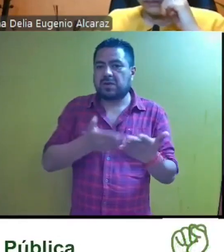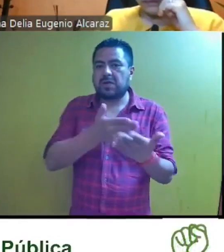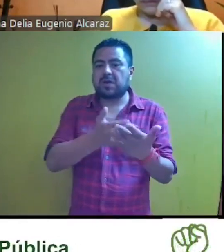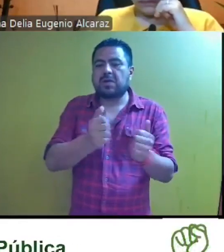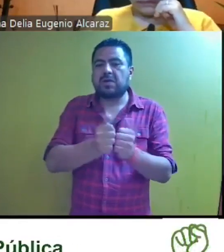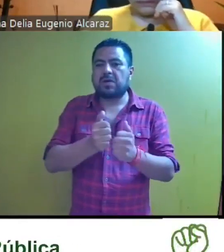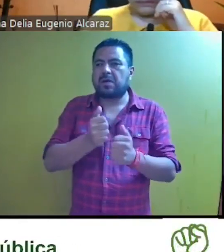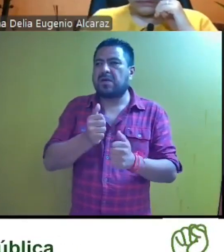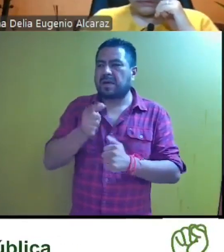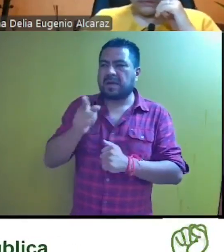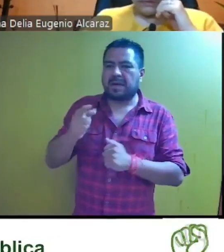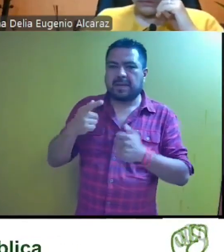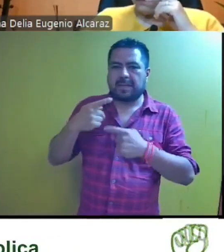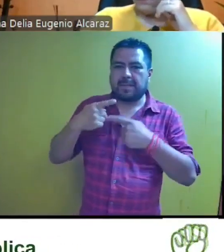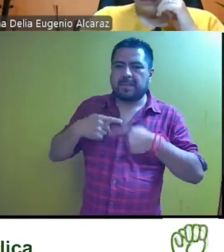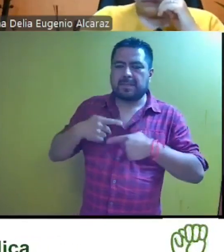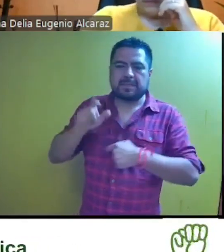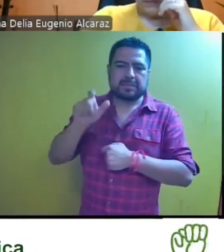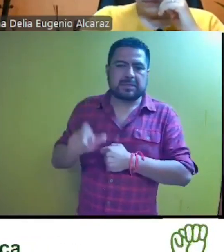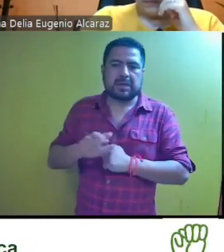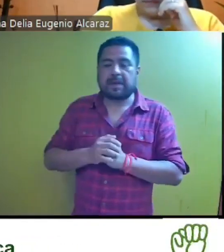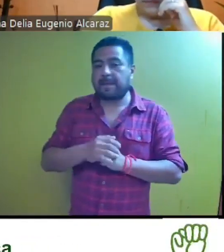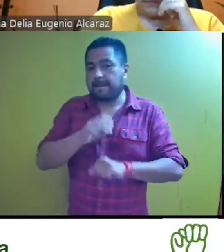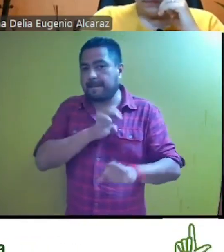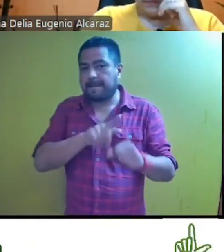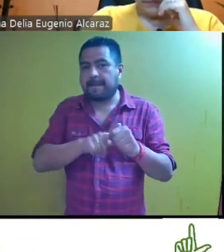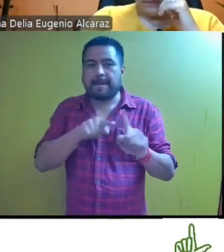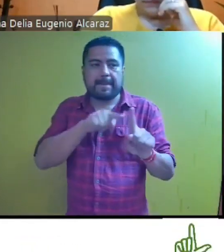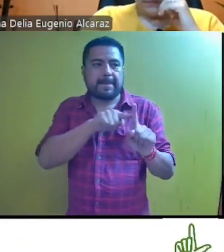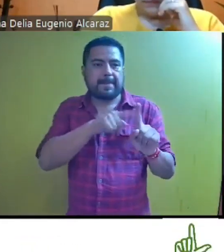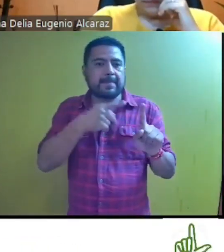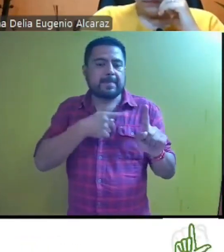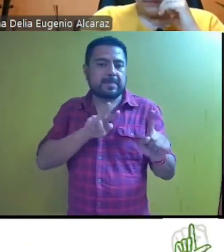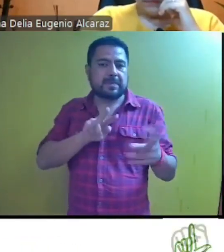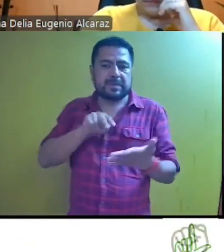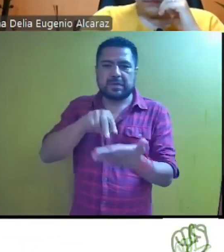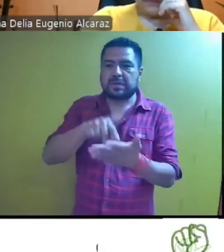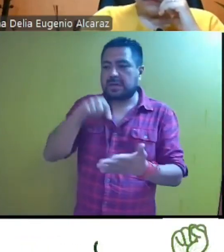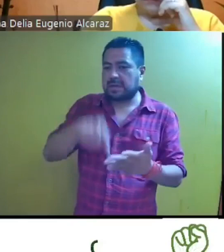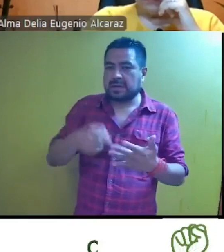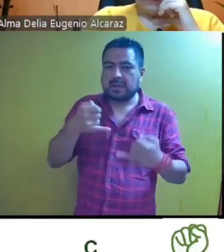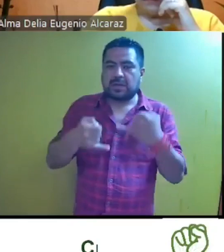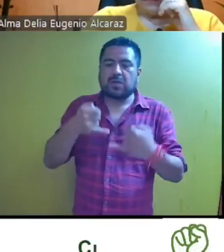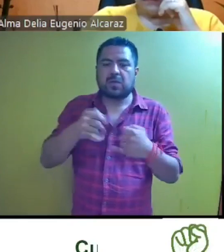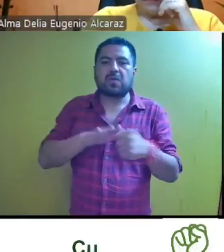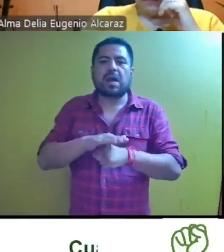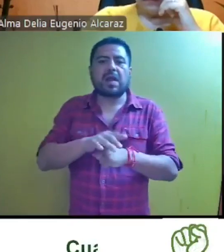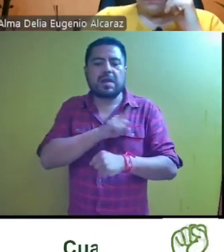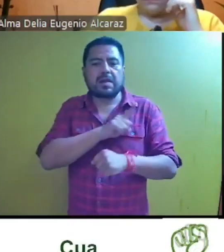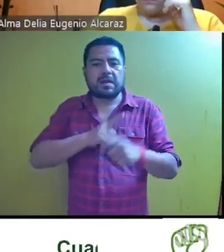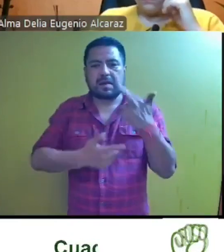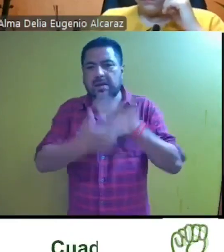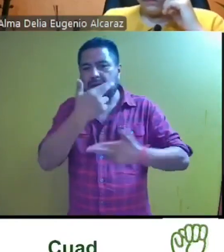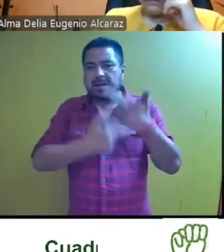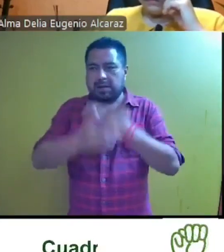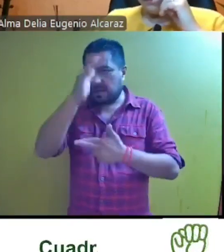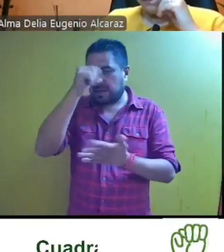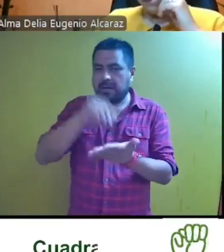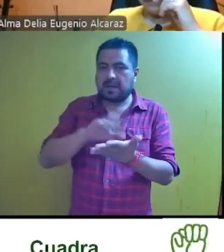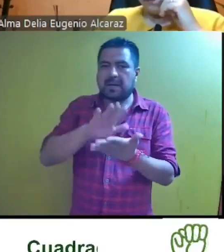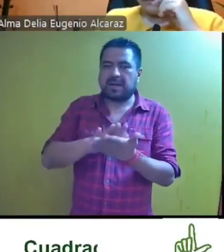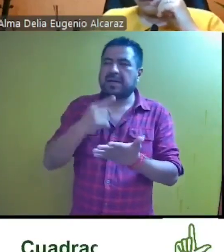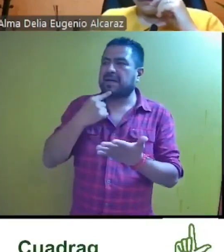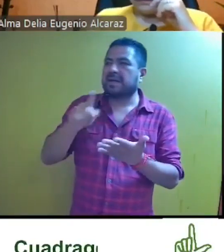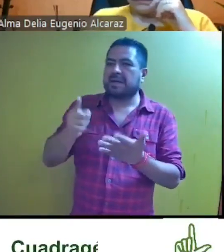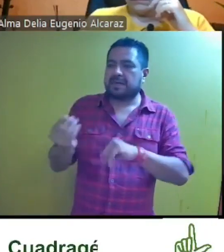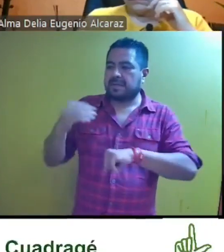solicitada por la actora. En el caso particular, la actora acude ante esta autoridad jurisdiccional con el fin de que se revoque el acuerdo que la Comisión de Quejas